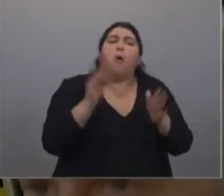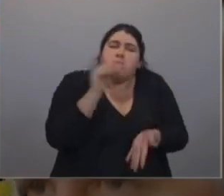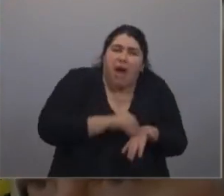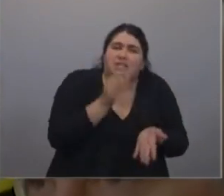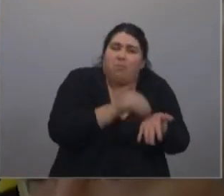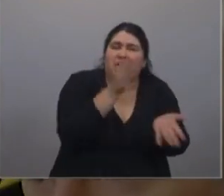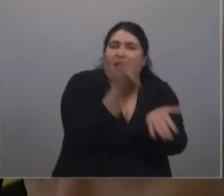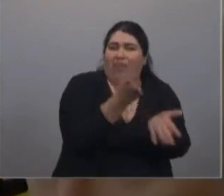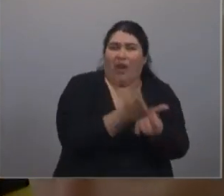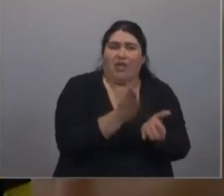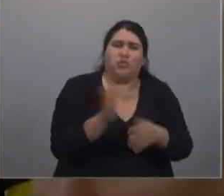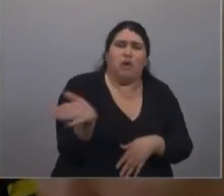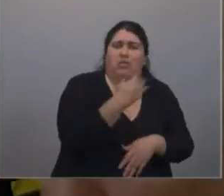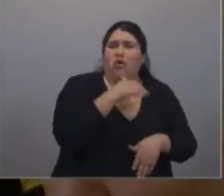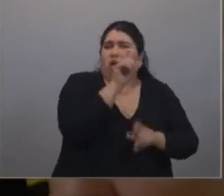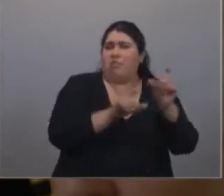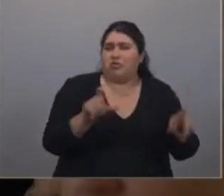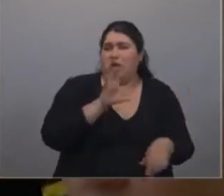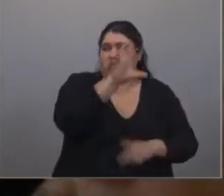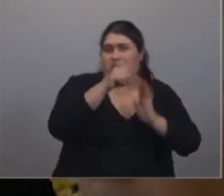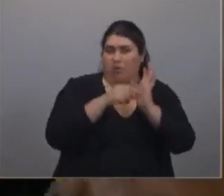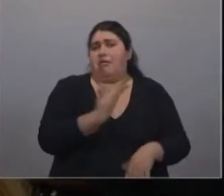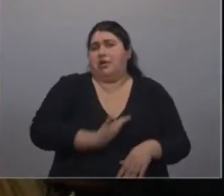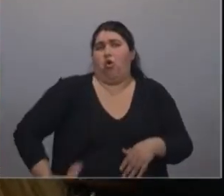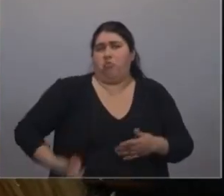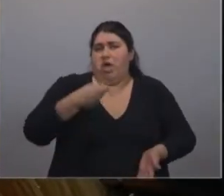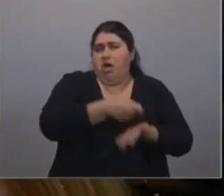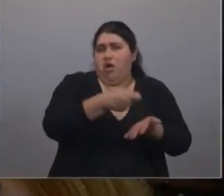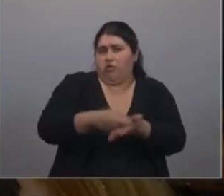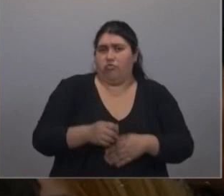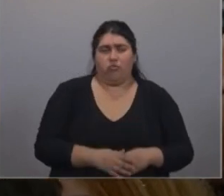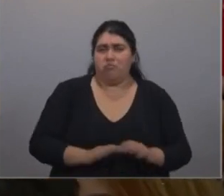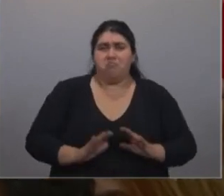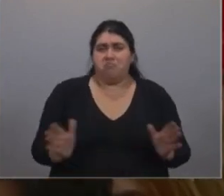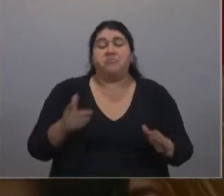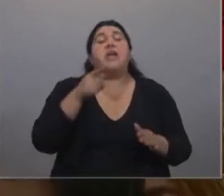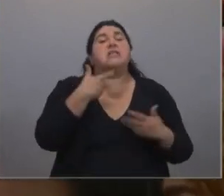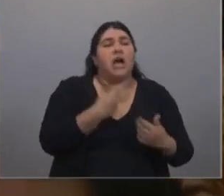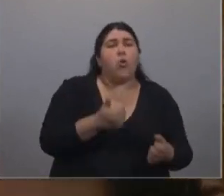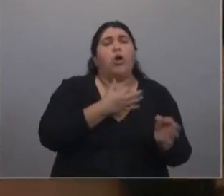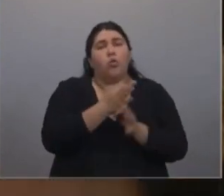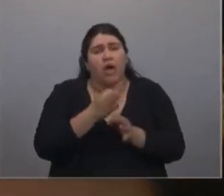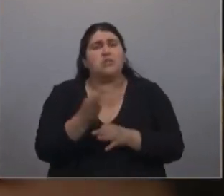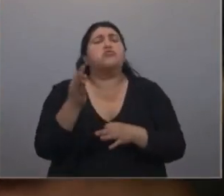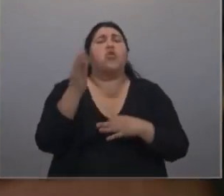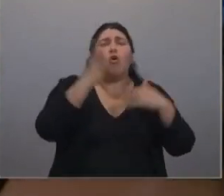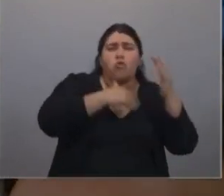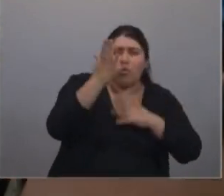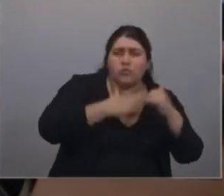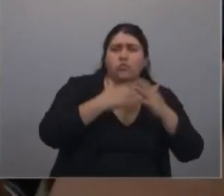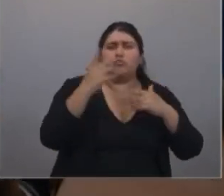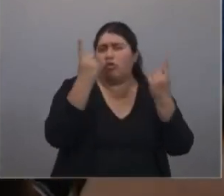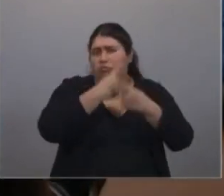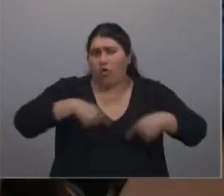en los colegios, las universidades, subsidiadas también allá por el Estado, la salud, la educación, la infraestructura,